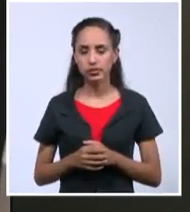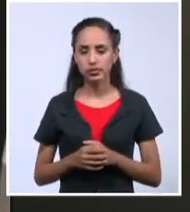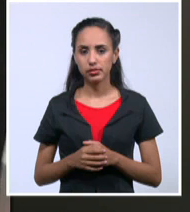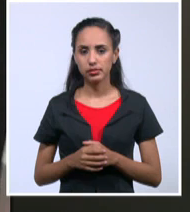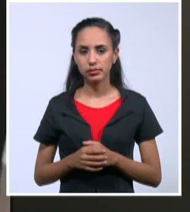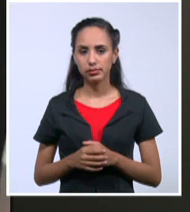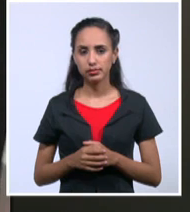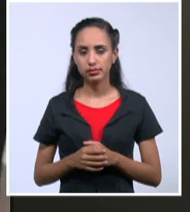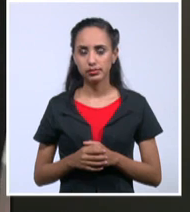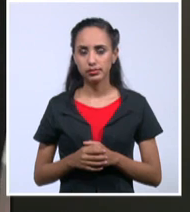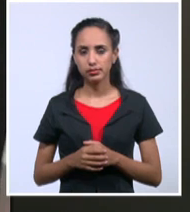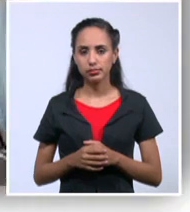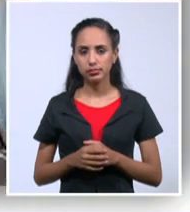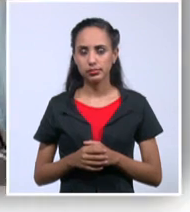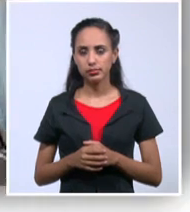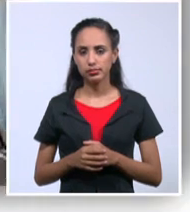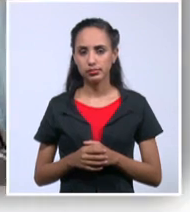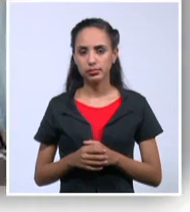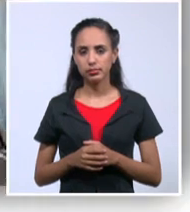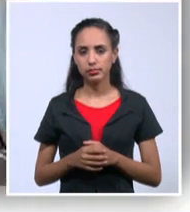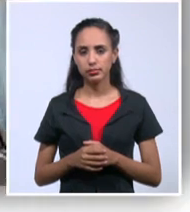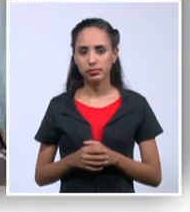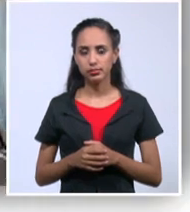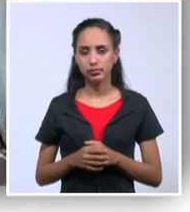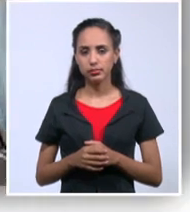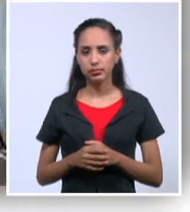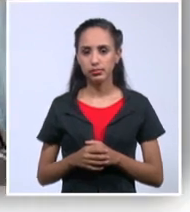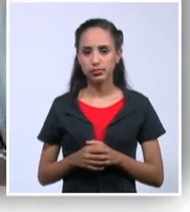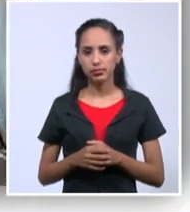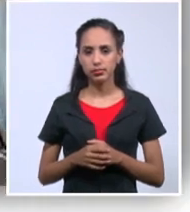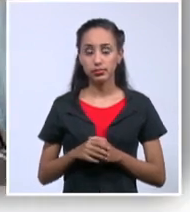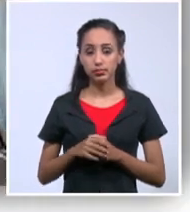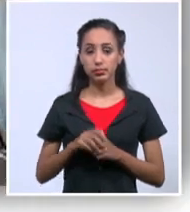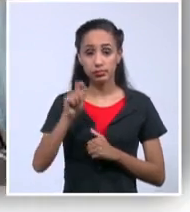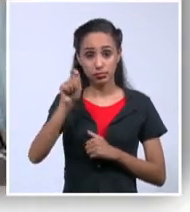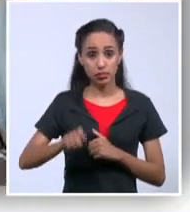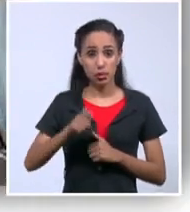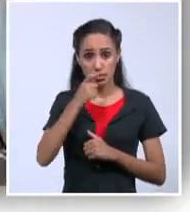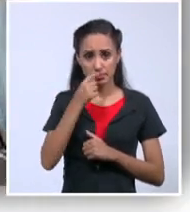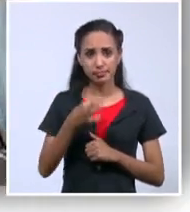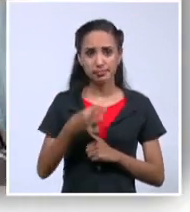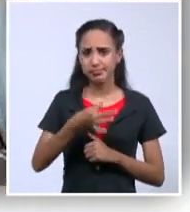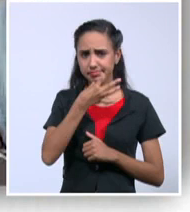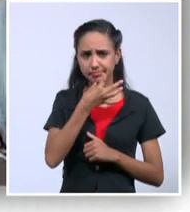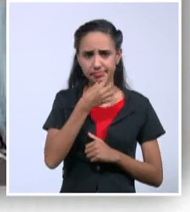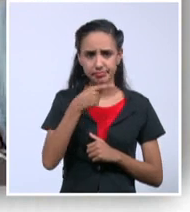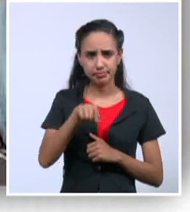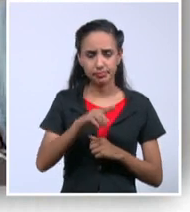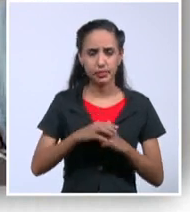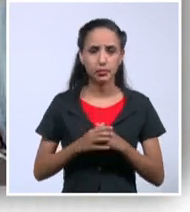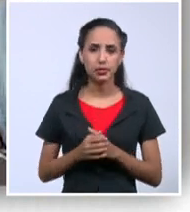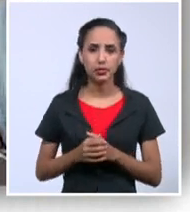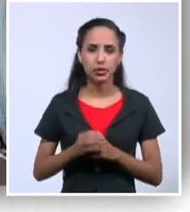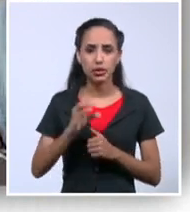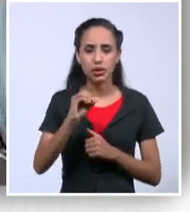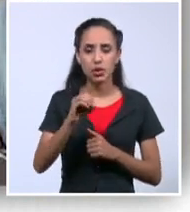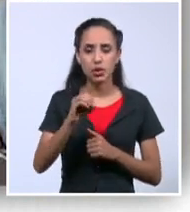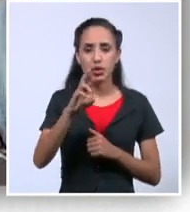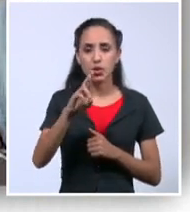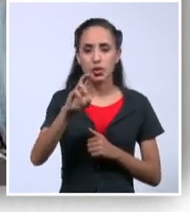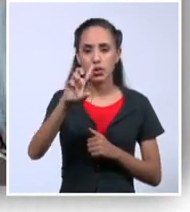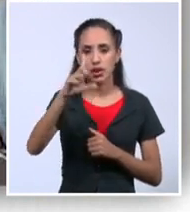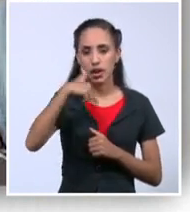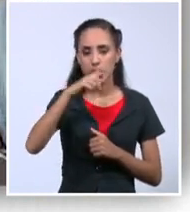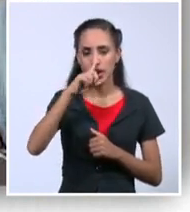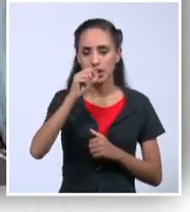con esta, a ver qué les parece. Este es el venerable anciano, ya en su recta final de vida. Orlando junto a Luis